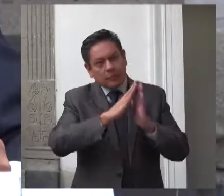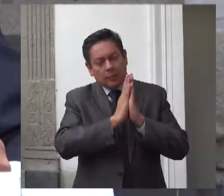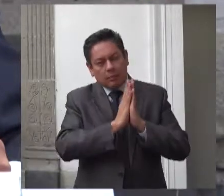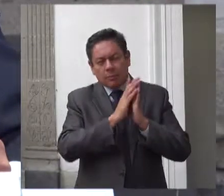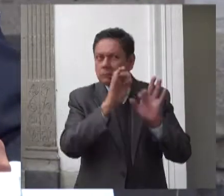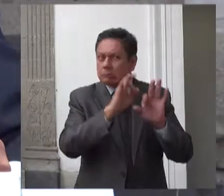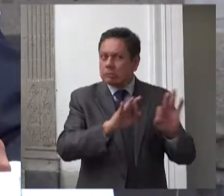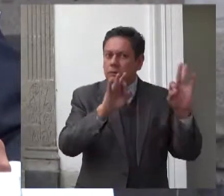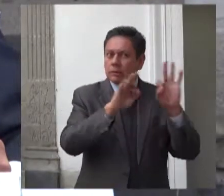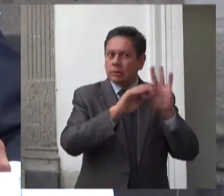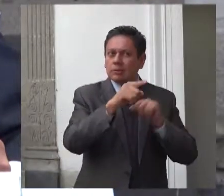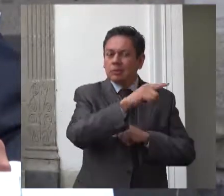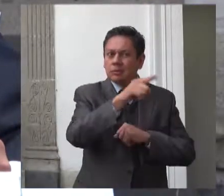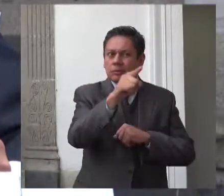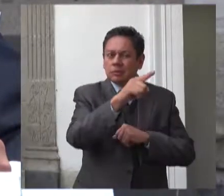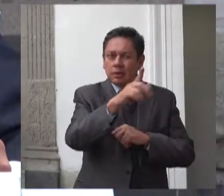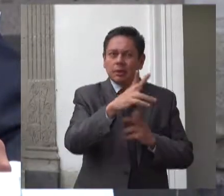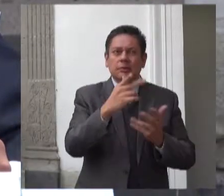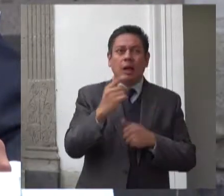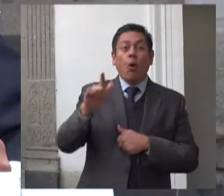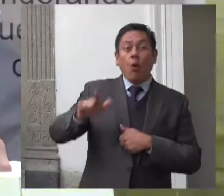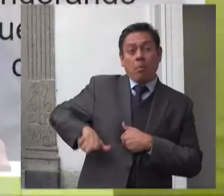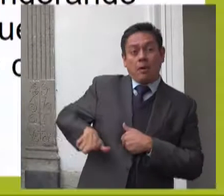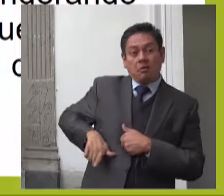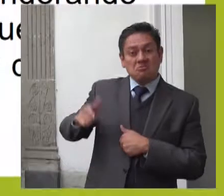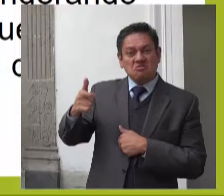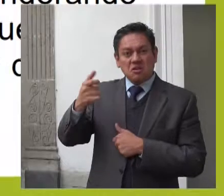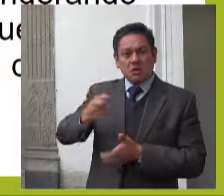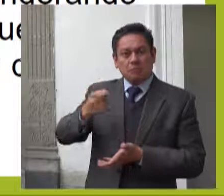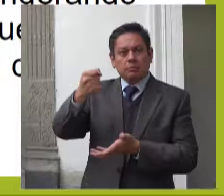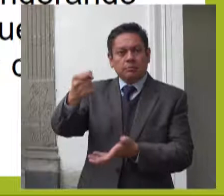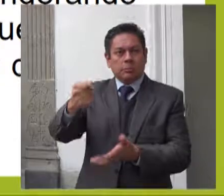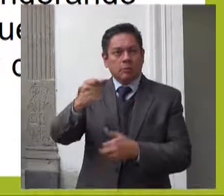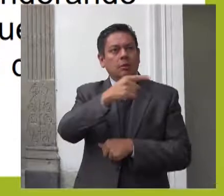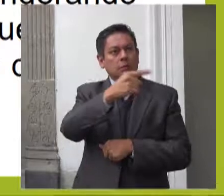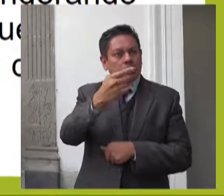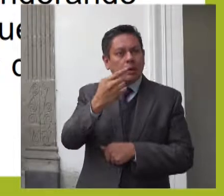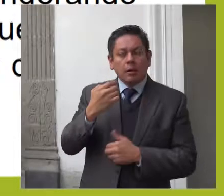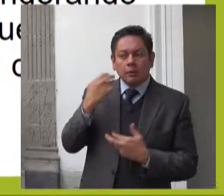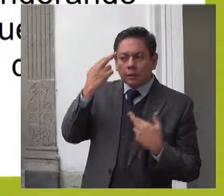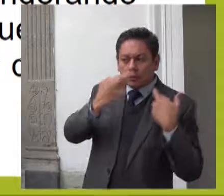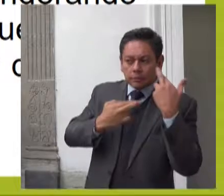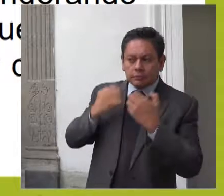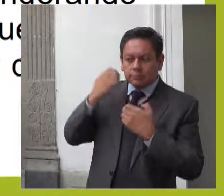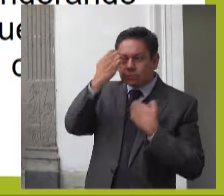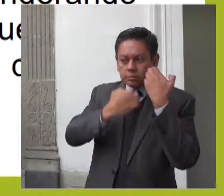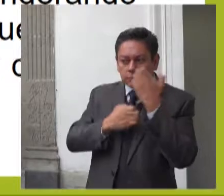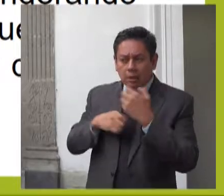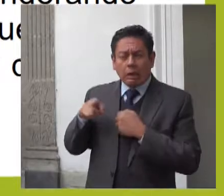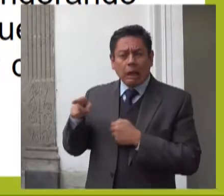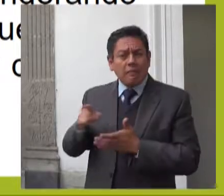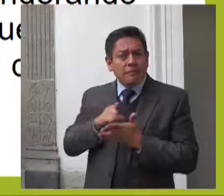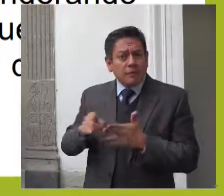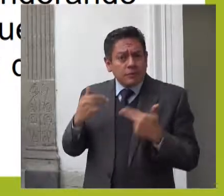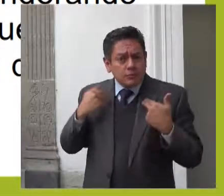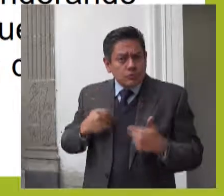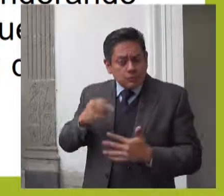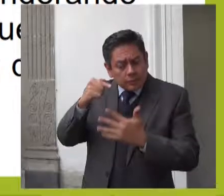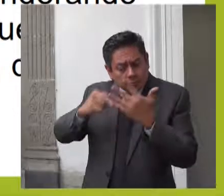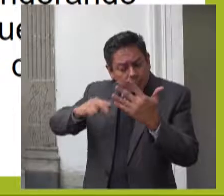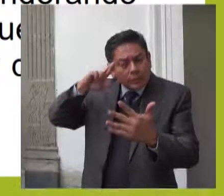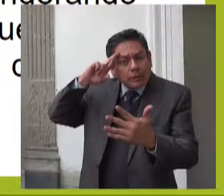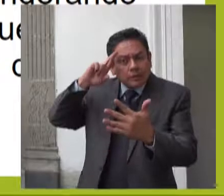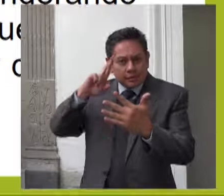asignarse mediante las acciones necesarias de ajustes presupuestales que permitan que el mecanismo de